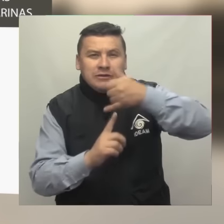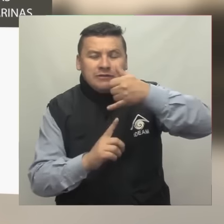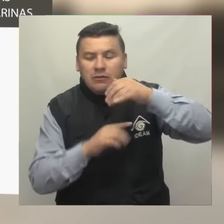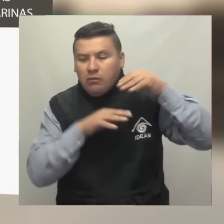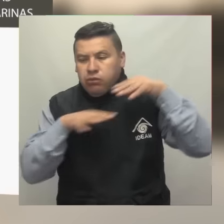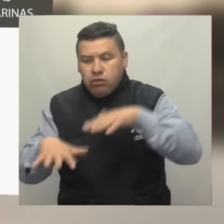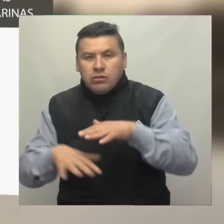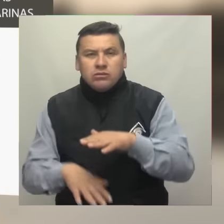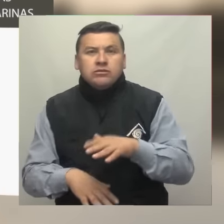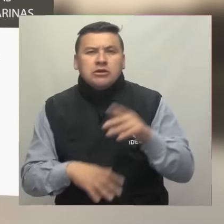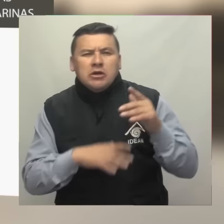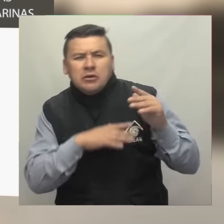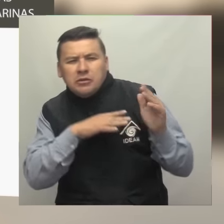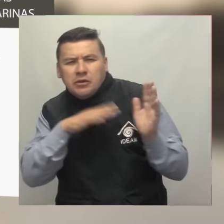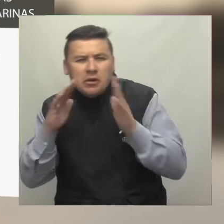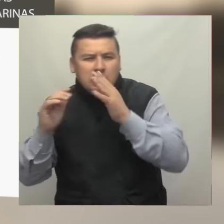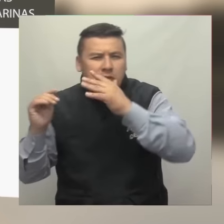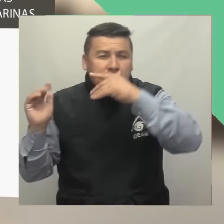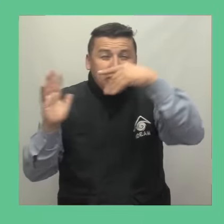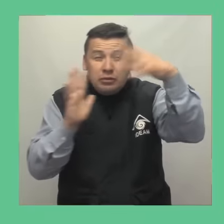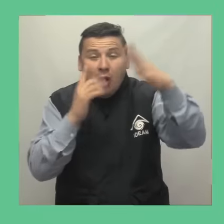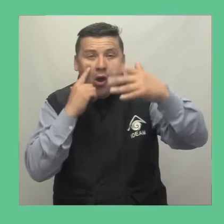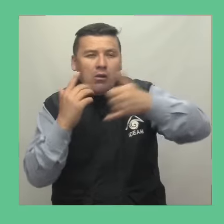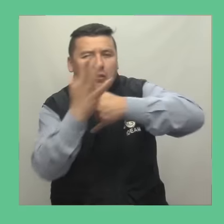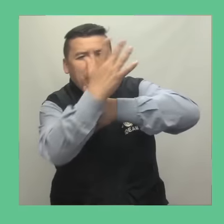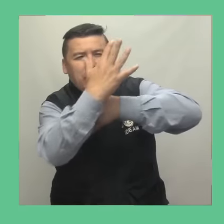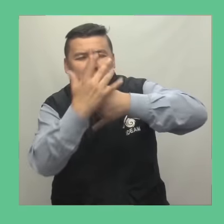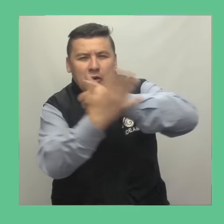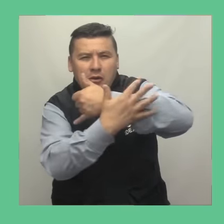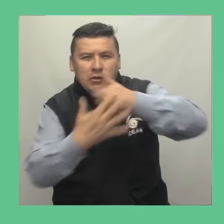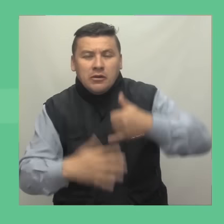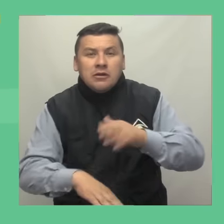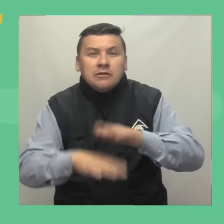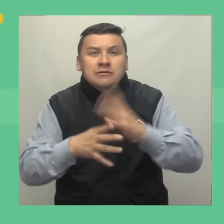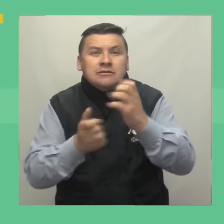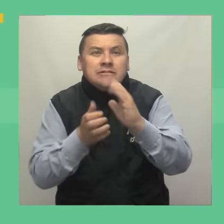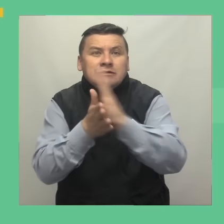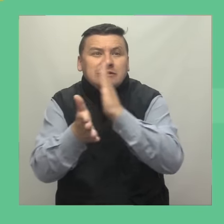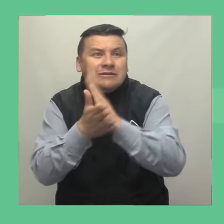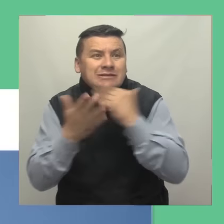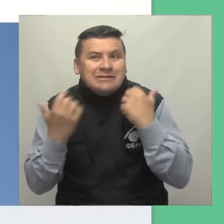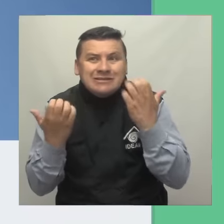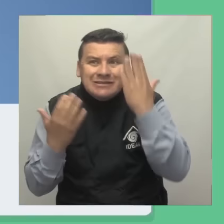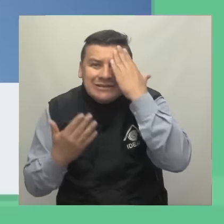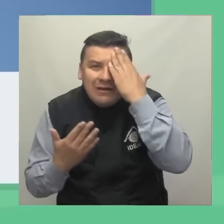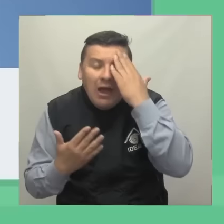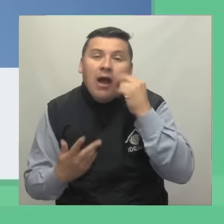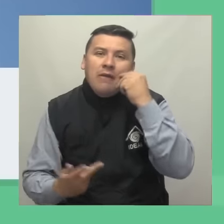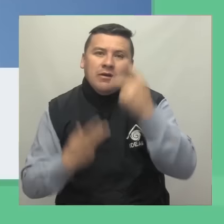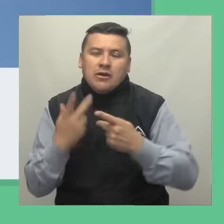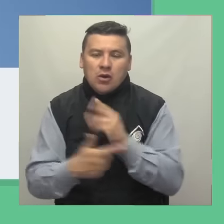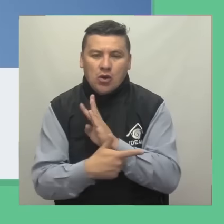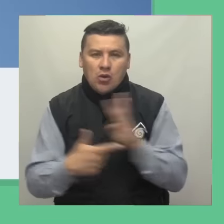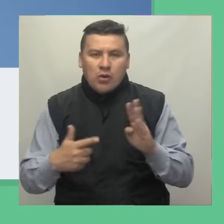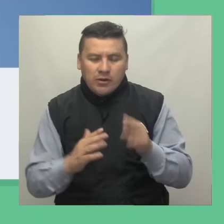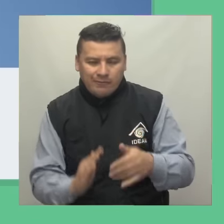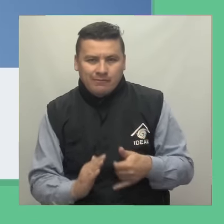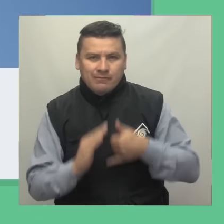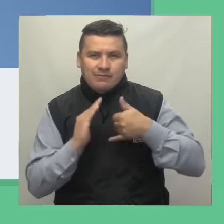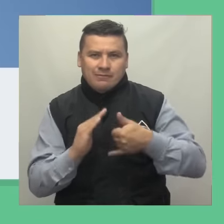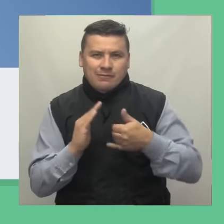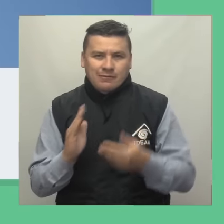roja por alto oleaje y vientos fuertes en el mar Caribe colombiano Para mayor información sobre el pronóstico del tiempo, visítenos en www